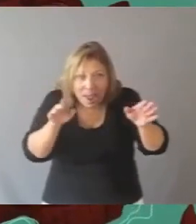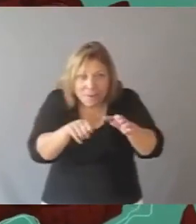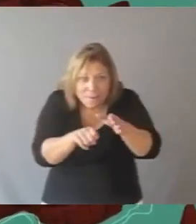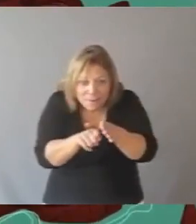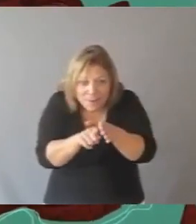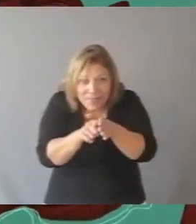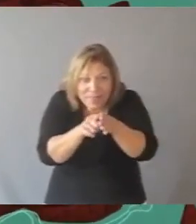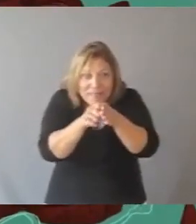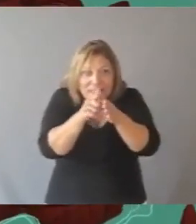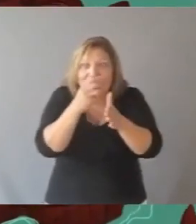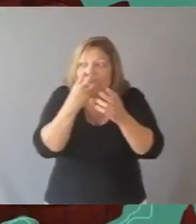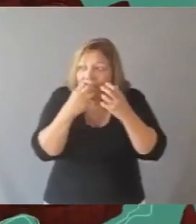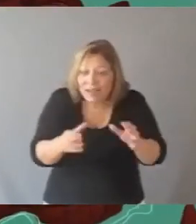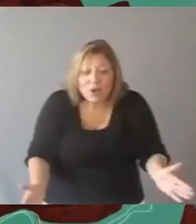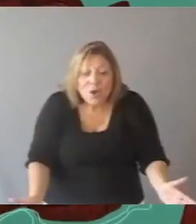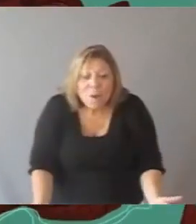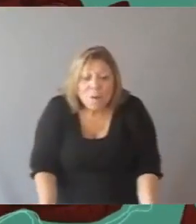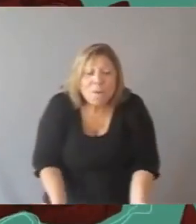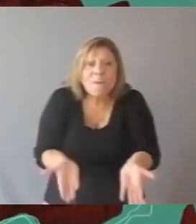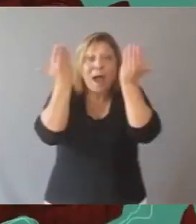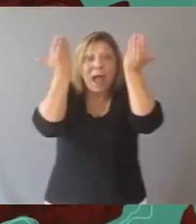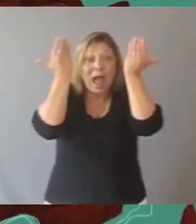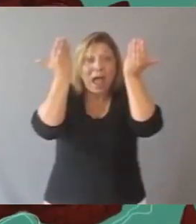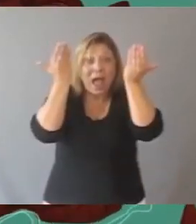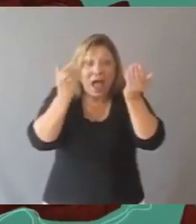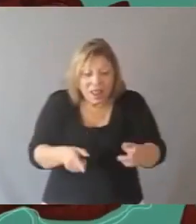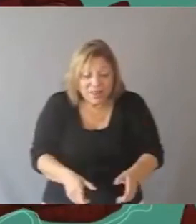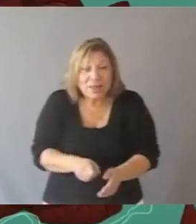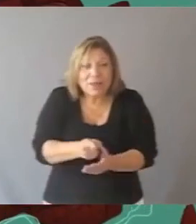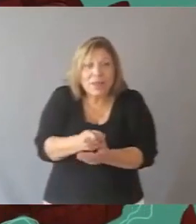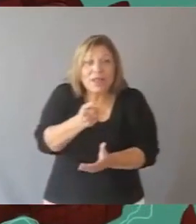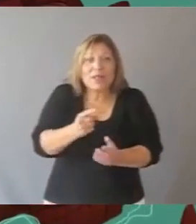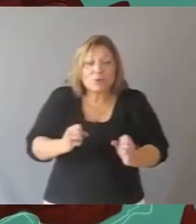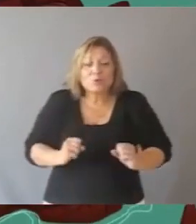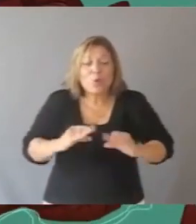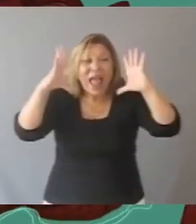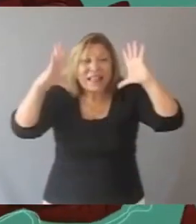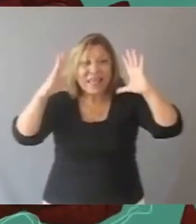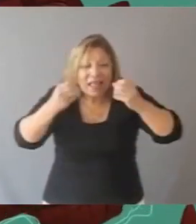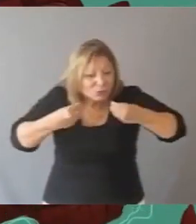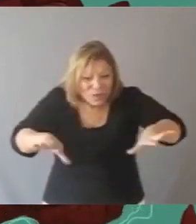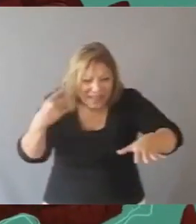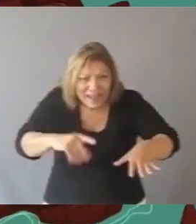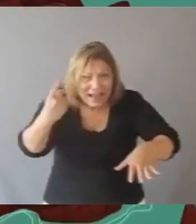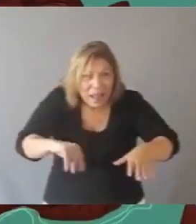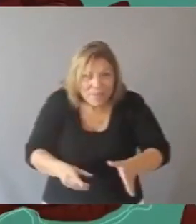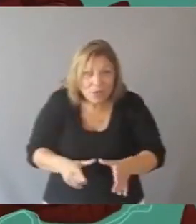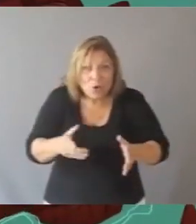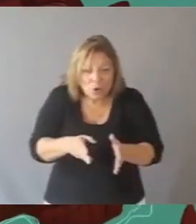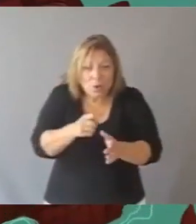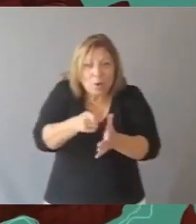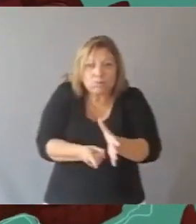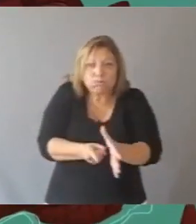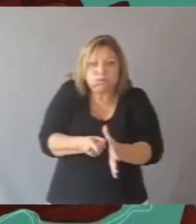agujero en el dique, gritó a los yacarés que estaban bajo el agua sujetando el torpedo. ¡Suéltan el torpedo, ligero! ¡Suelten!